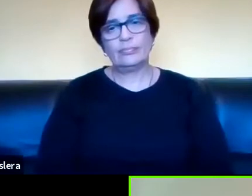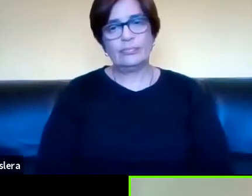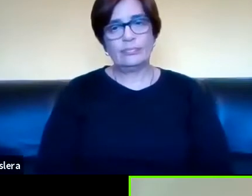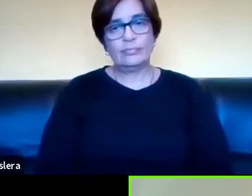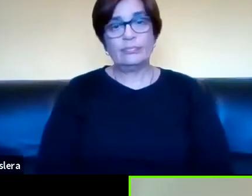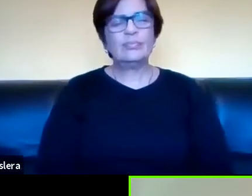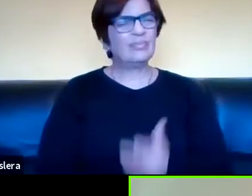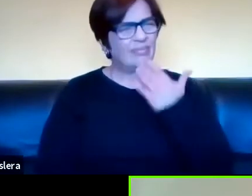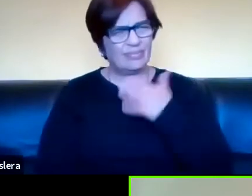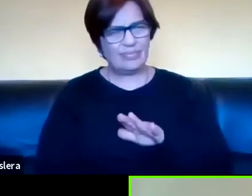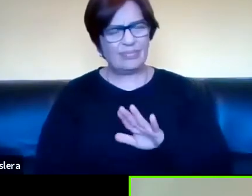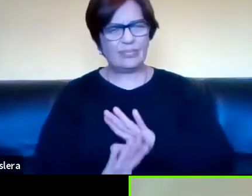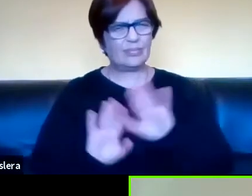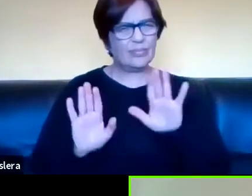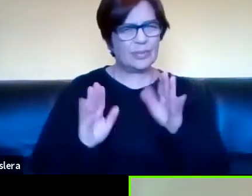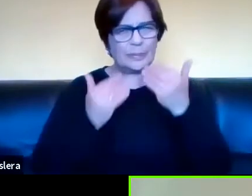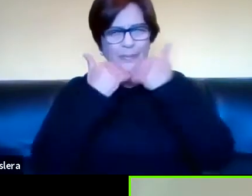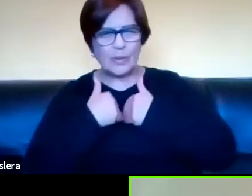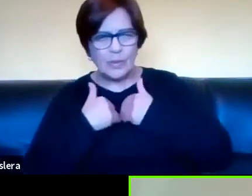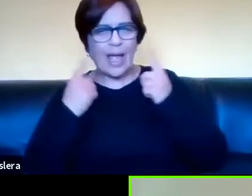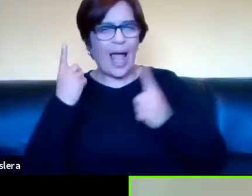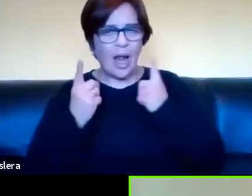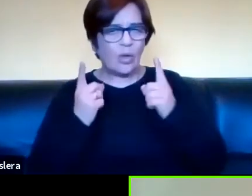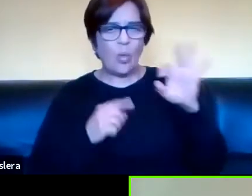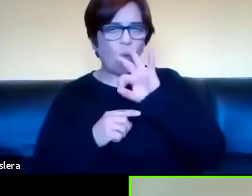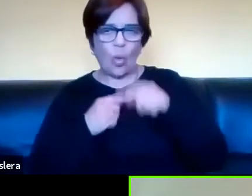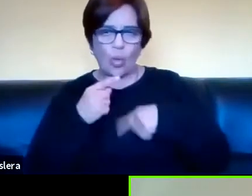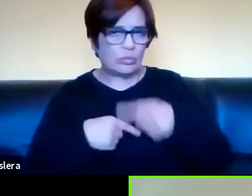No sé si me querés preguntar algo acá o sigo.